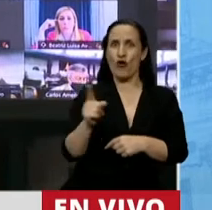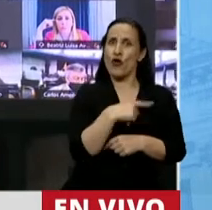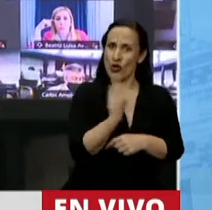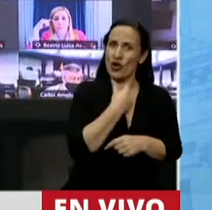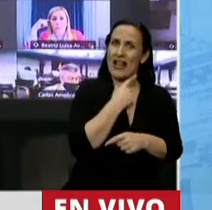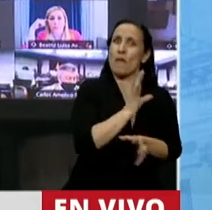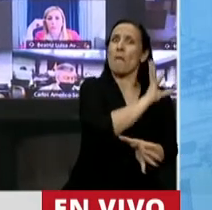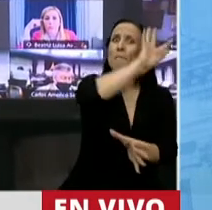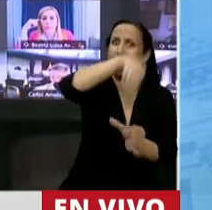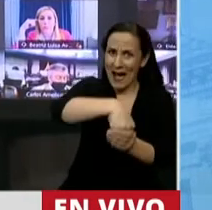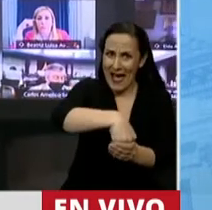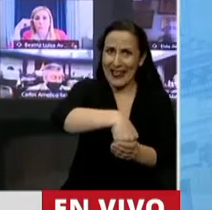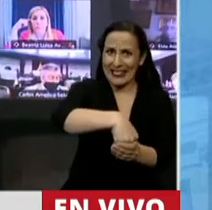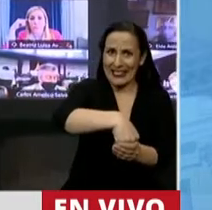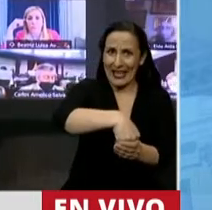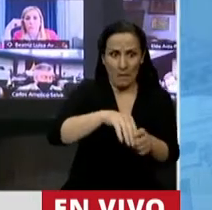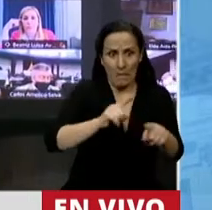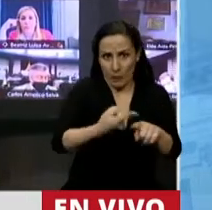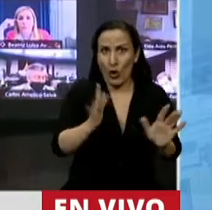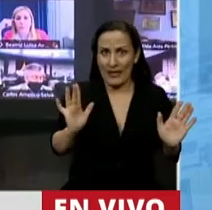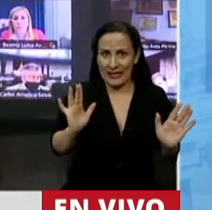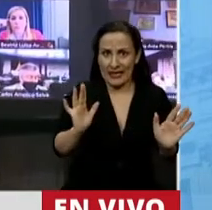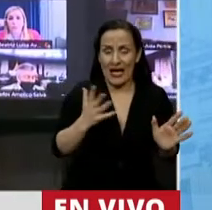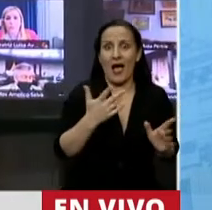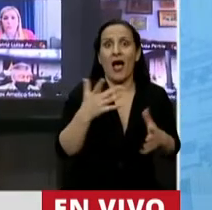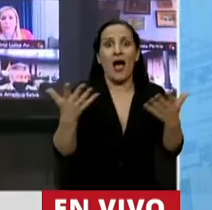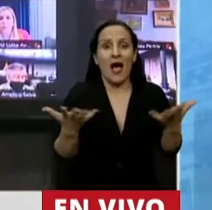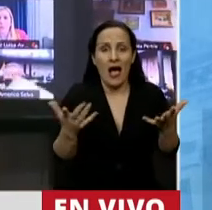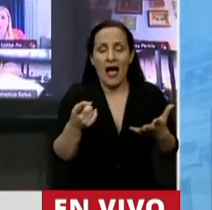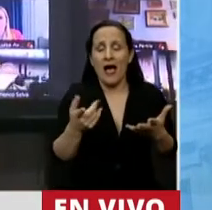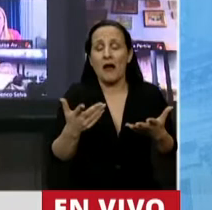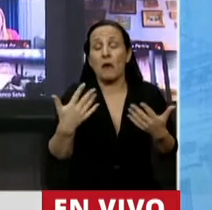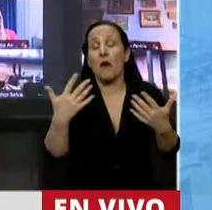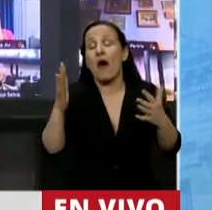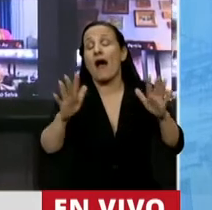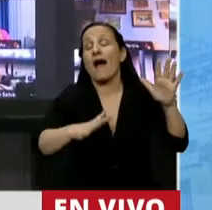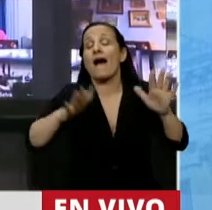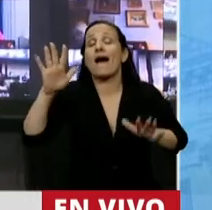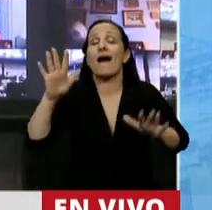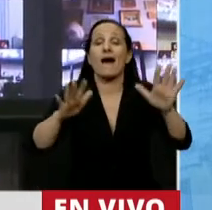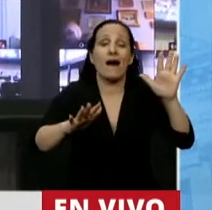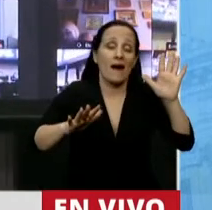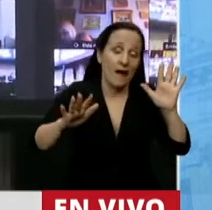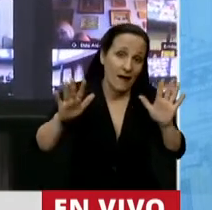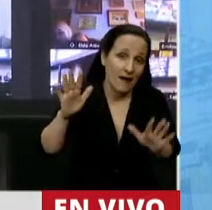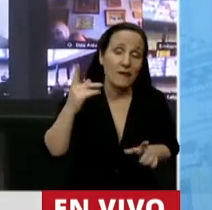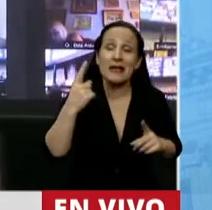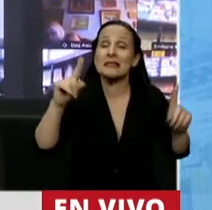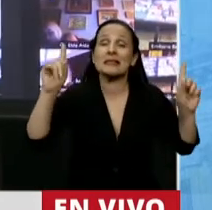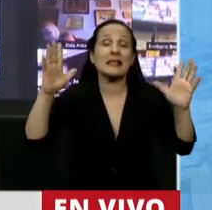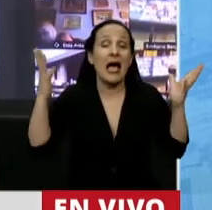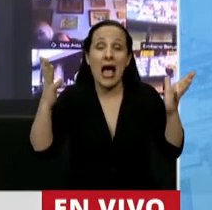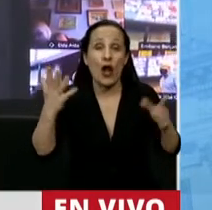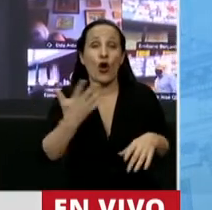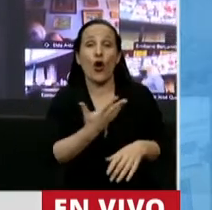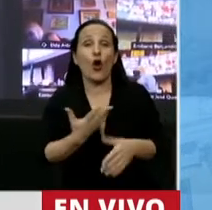y como una parte de la política que somos, cuando ocasionalmente, muy ocasionalmente, el gobierno